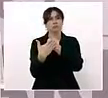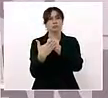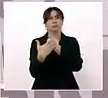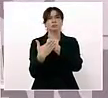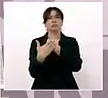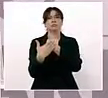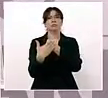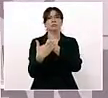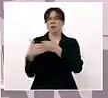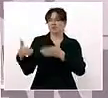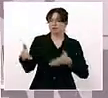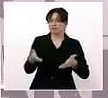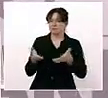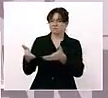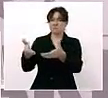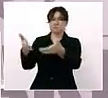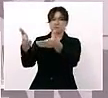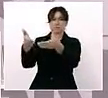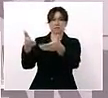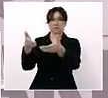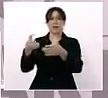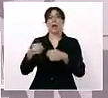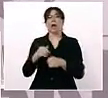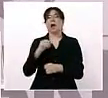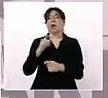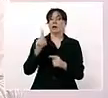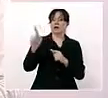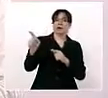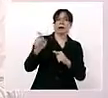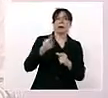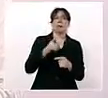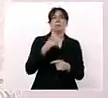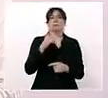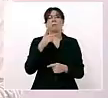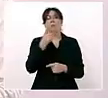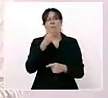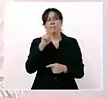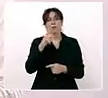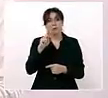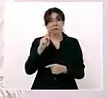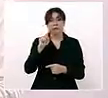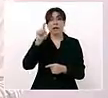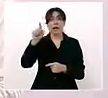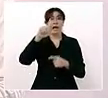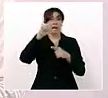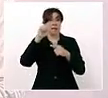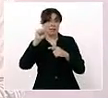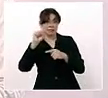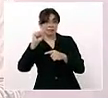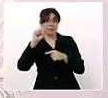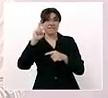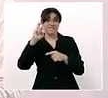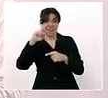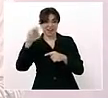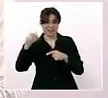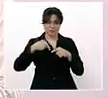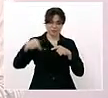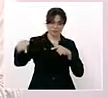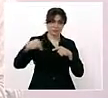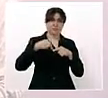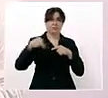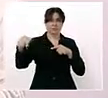autopista de Vallarta a las varas, que se termine la autopista